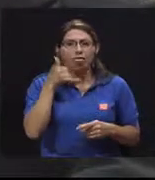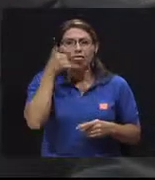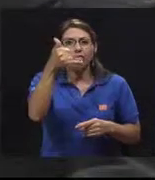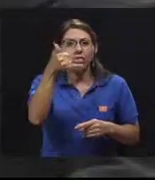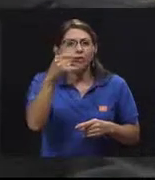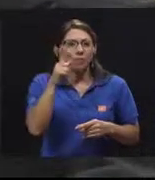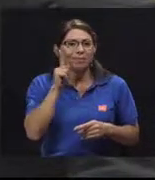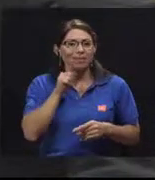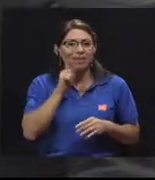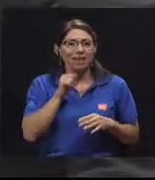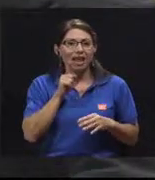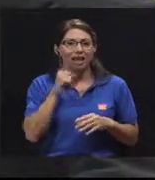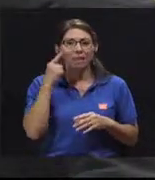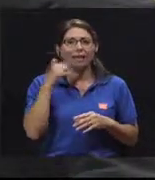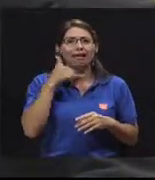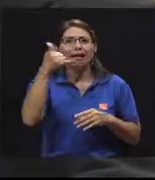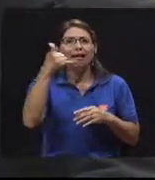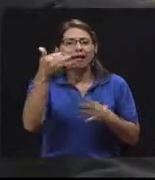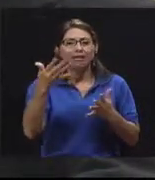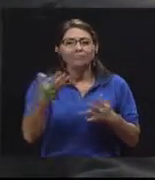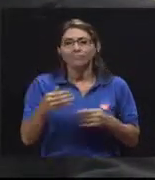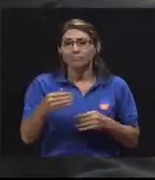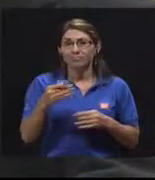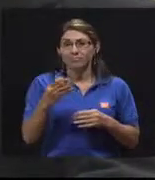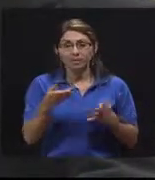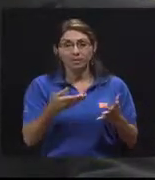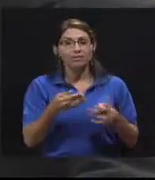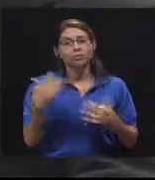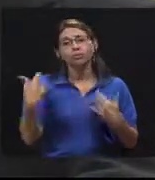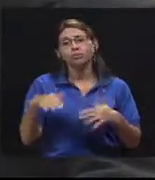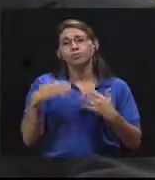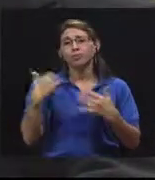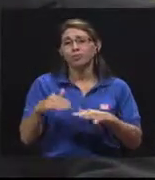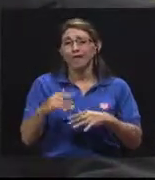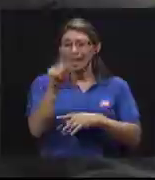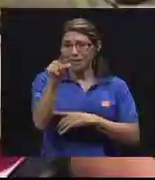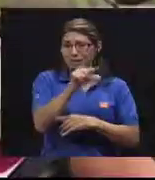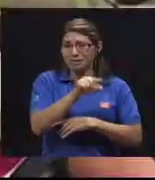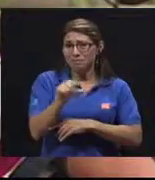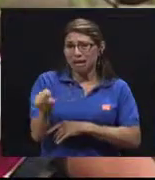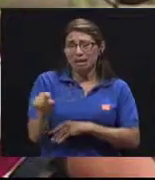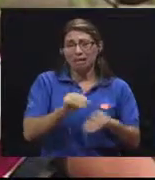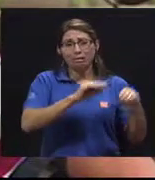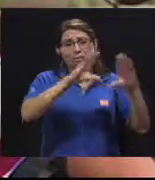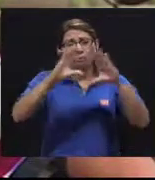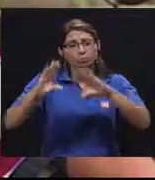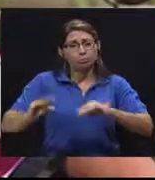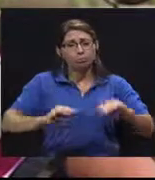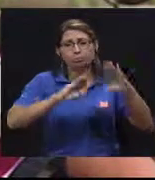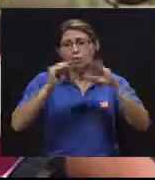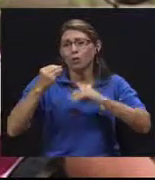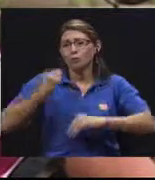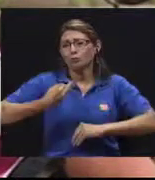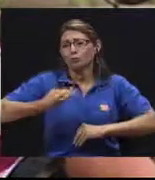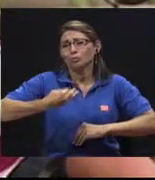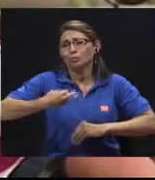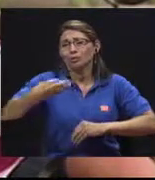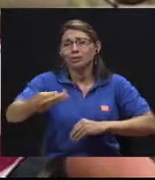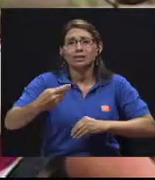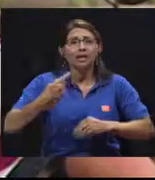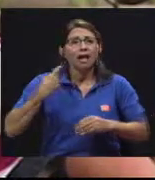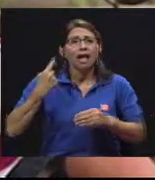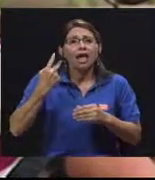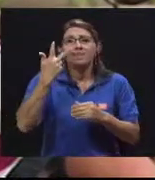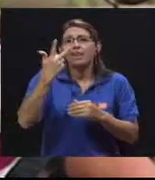¿Alguna experiencia? Pues de siete días a la semana son n cantidad de veces en realidad. Muchas veces se